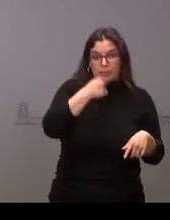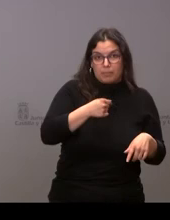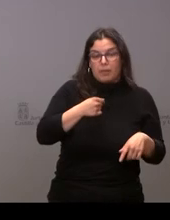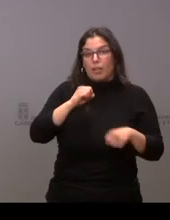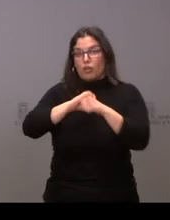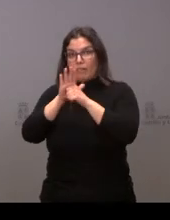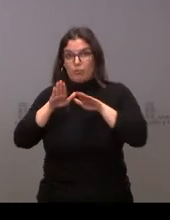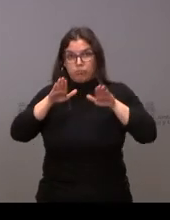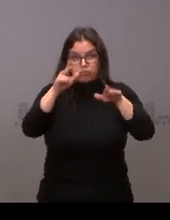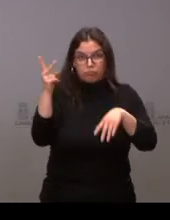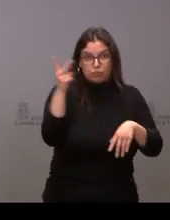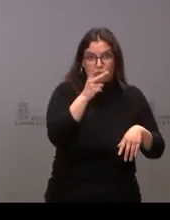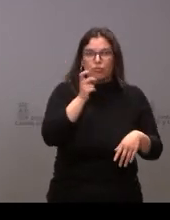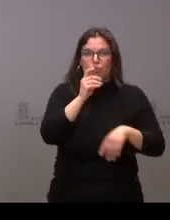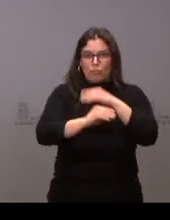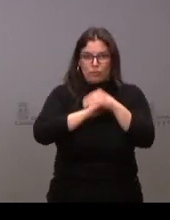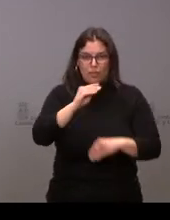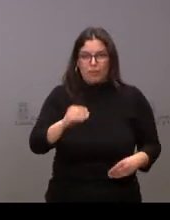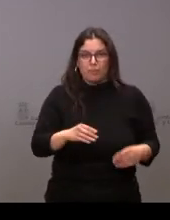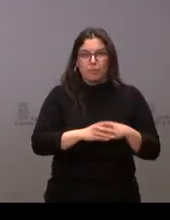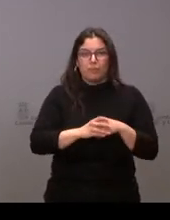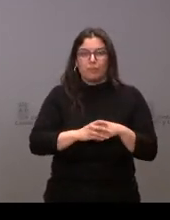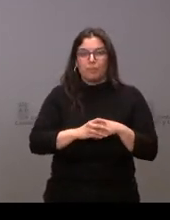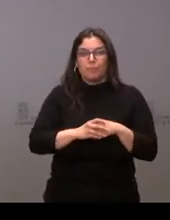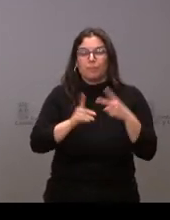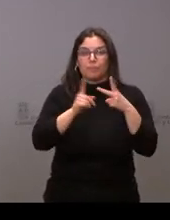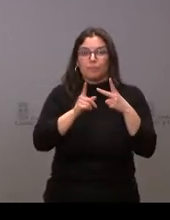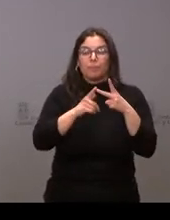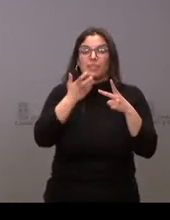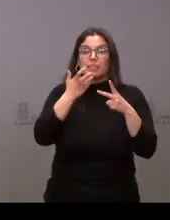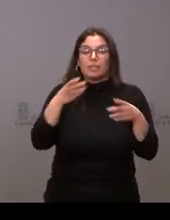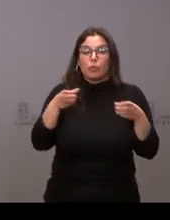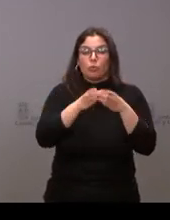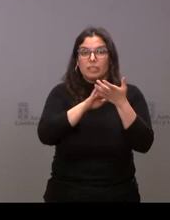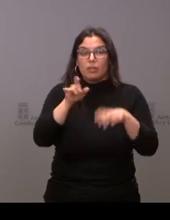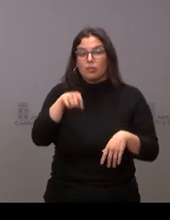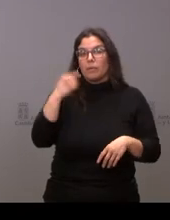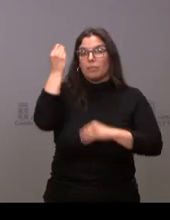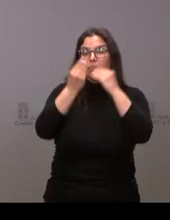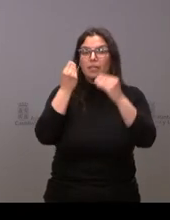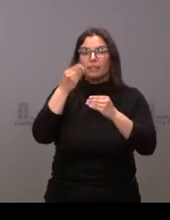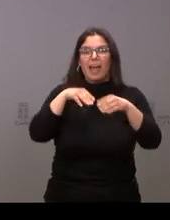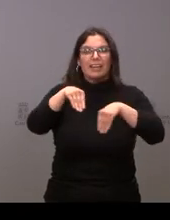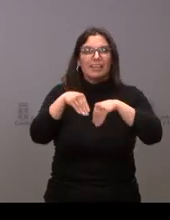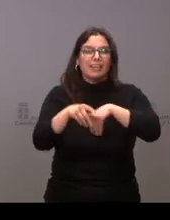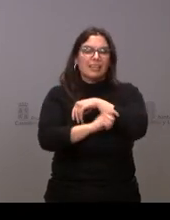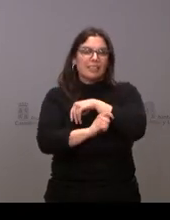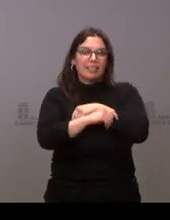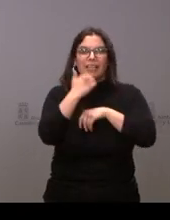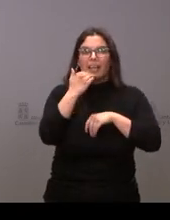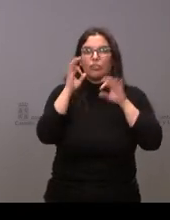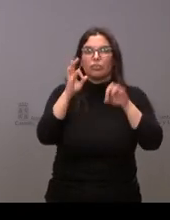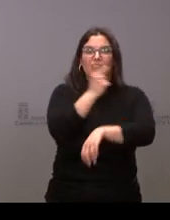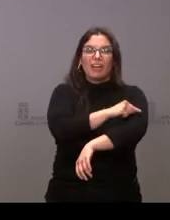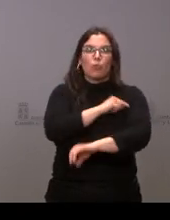gripe y a personas con COVID por otra parte si la Junta valora cambiar la estrategia de la vacunación de COVID